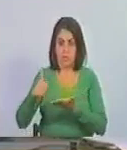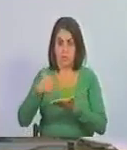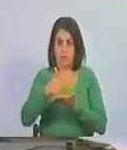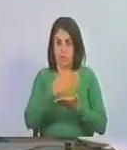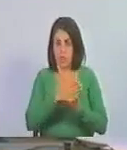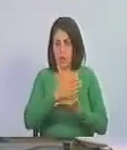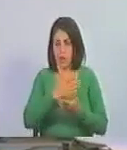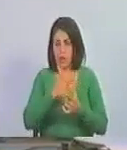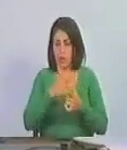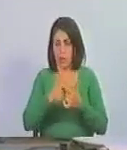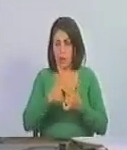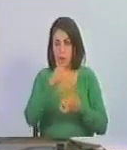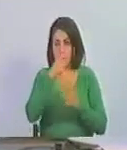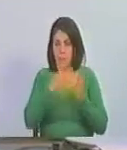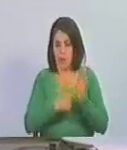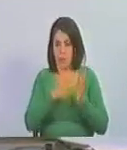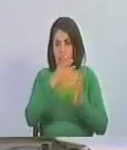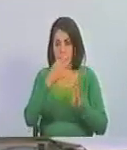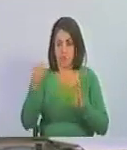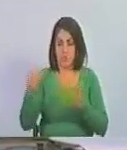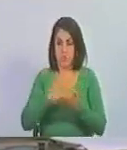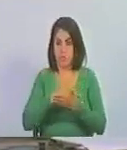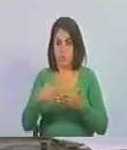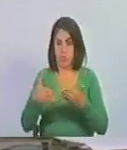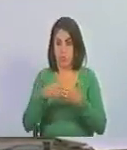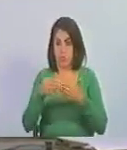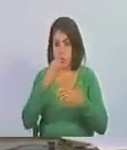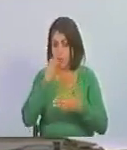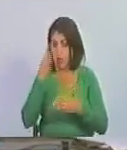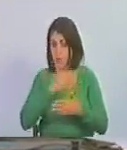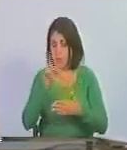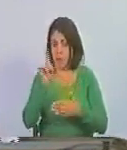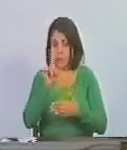una deuda de 1.400 millones de dólares que no es real